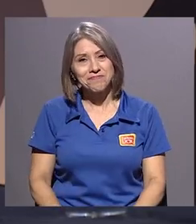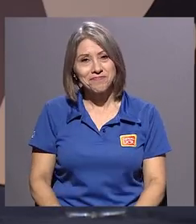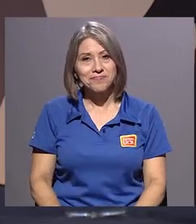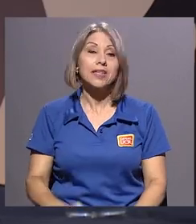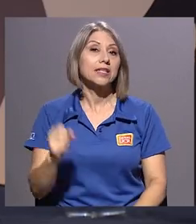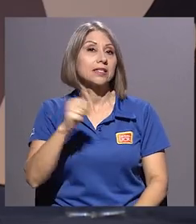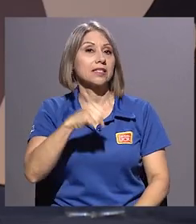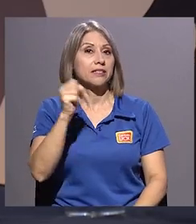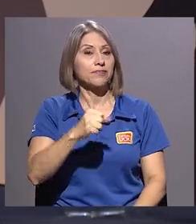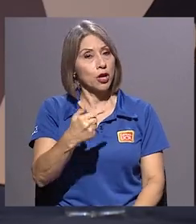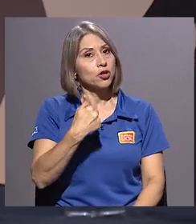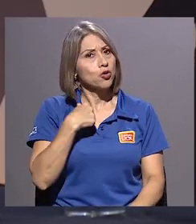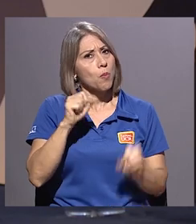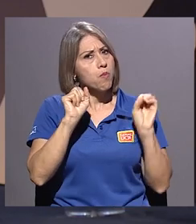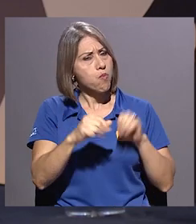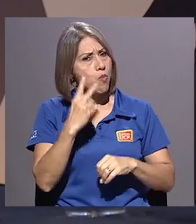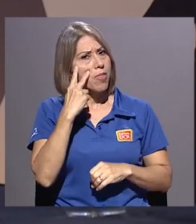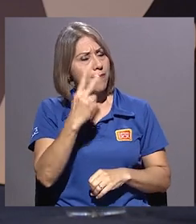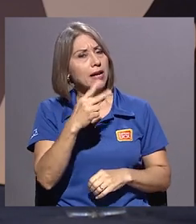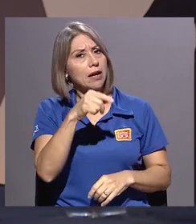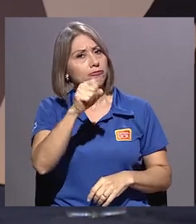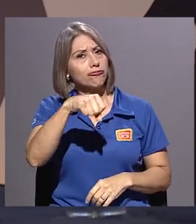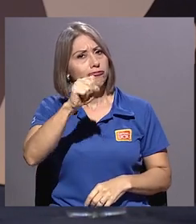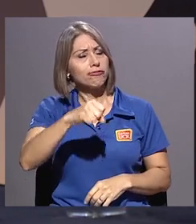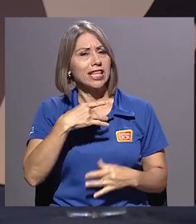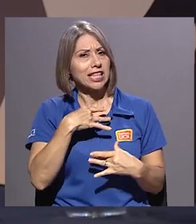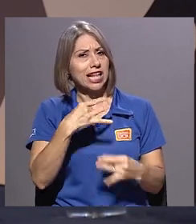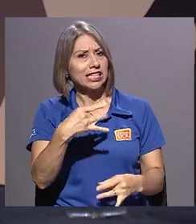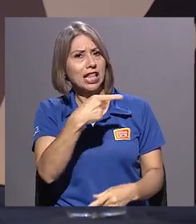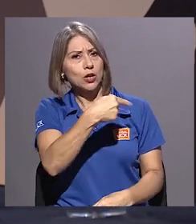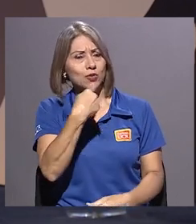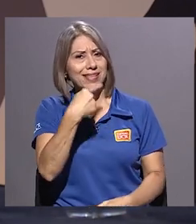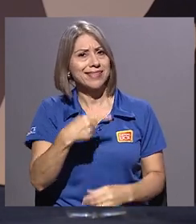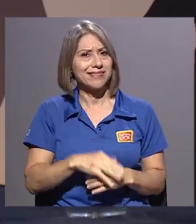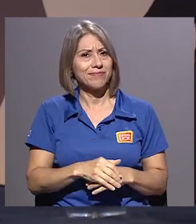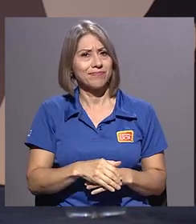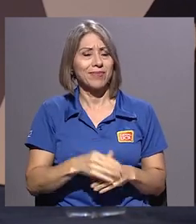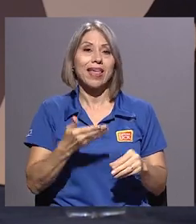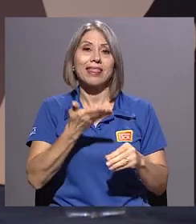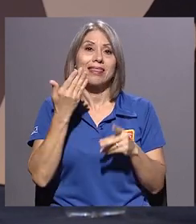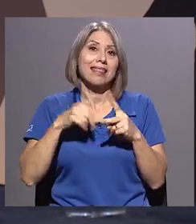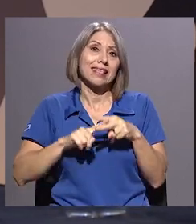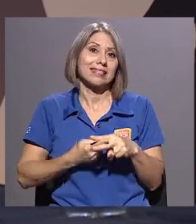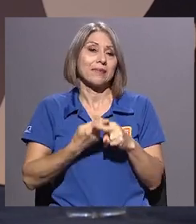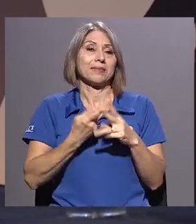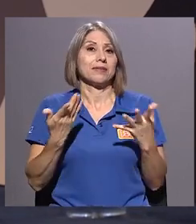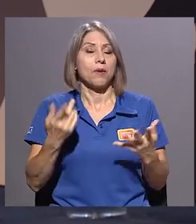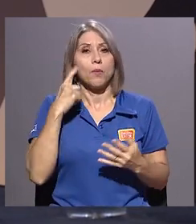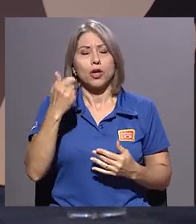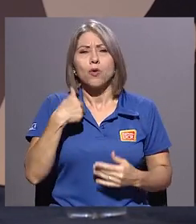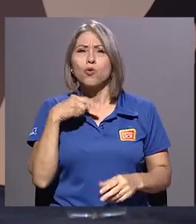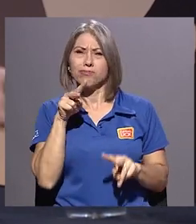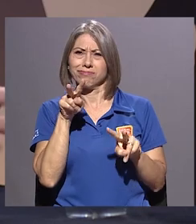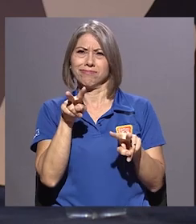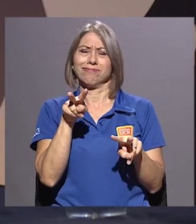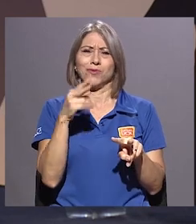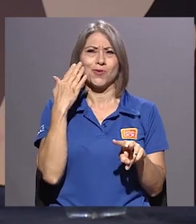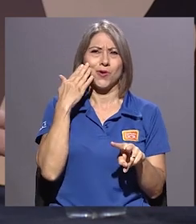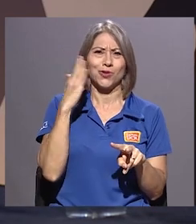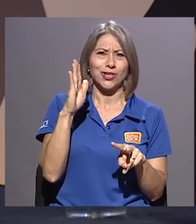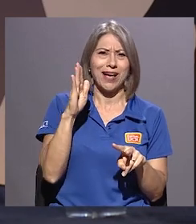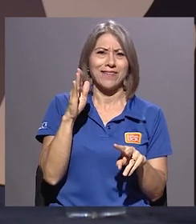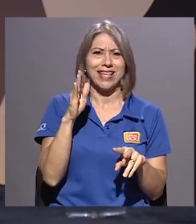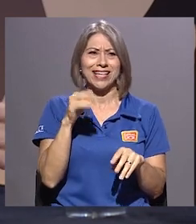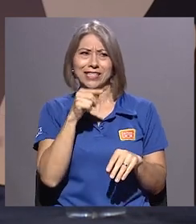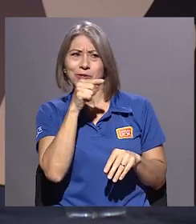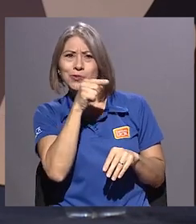bueno, yo tuve la oportunidad de verla y es interesante eso que decir desde el principio porque uno no tiene claro si estás haciendo una introducción a